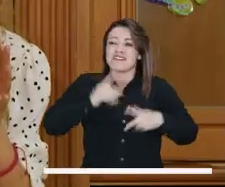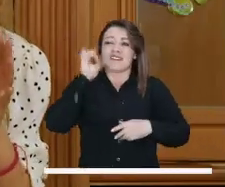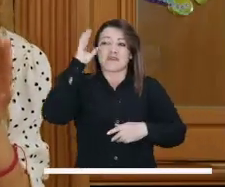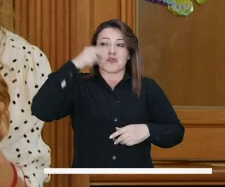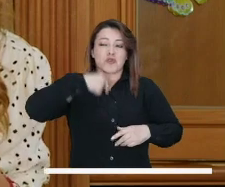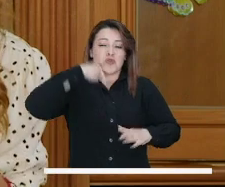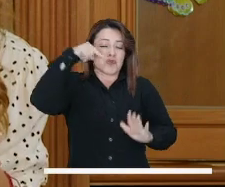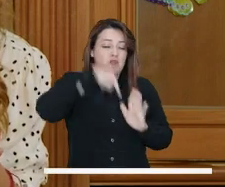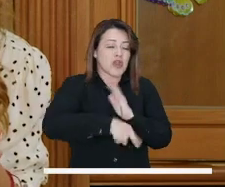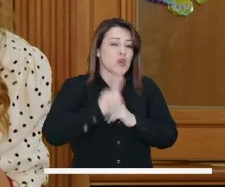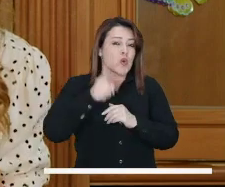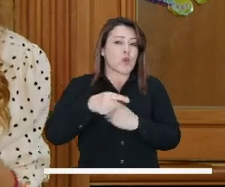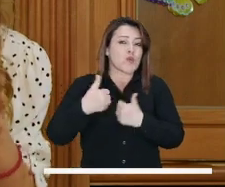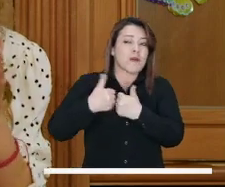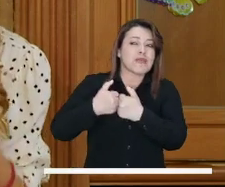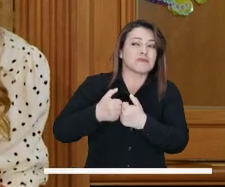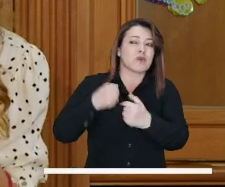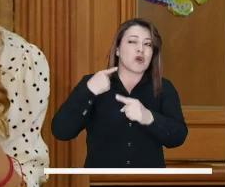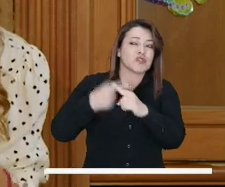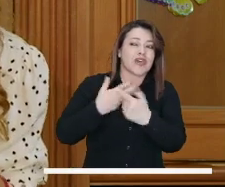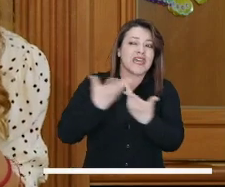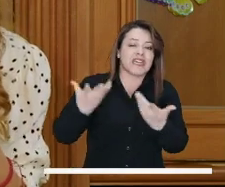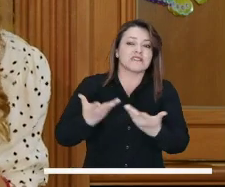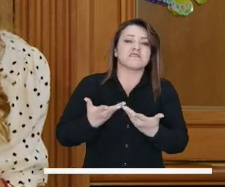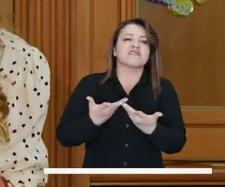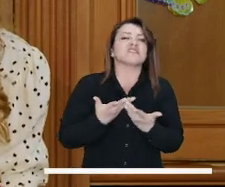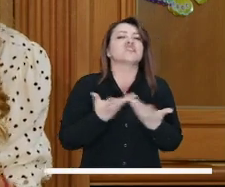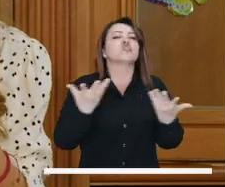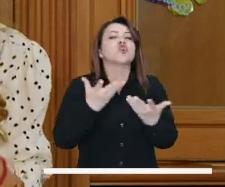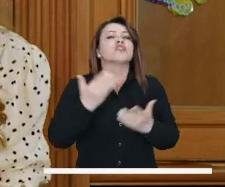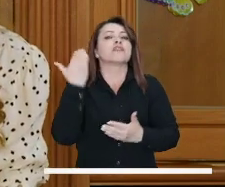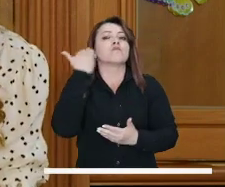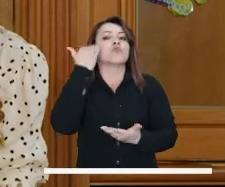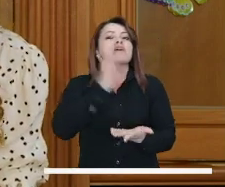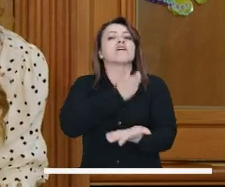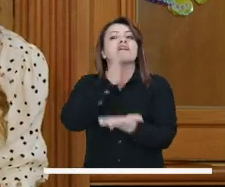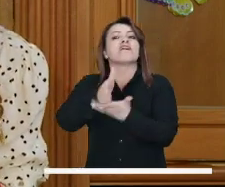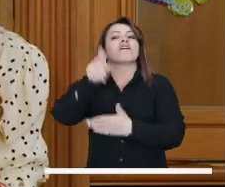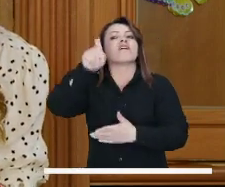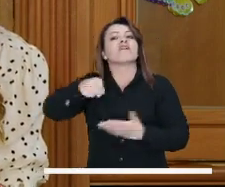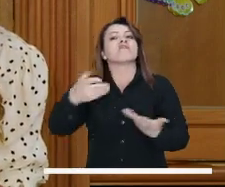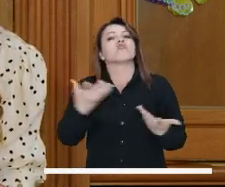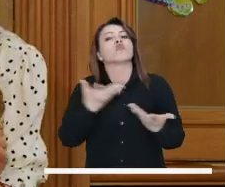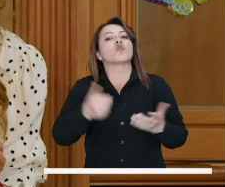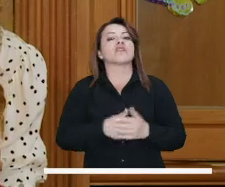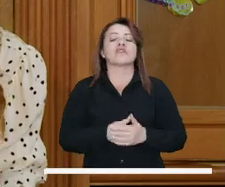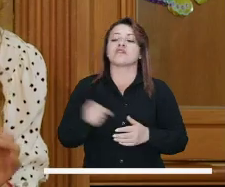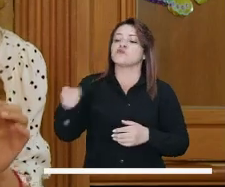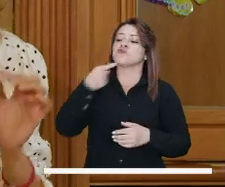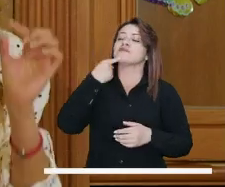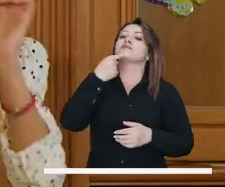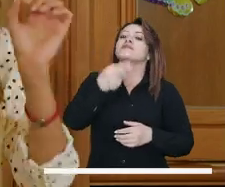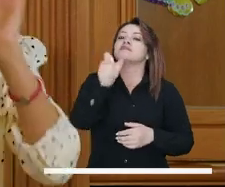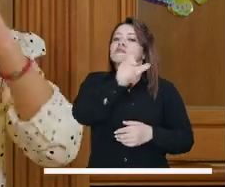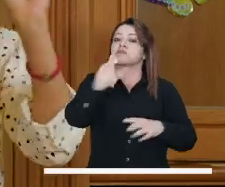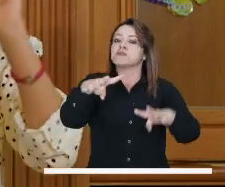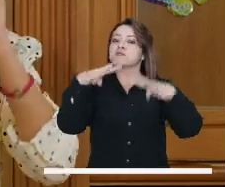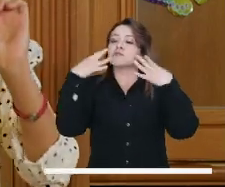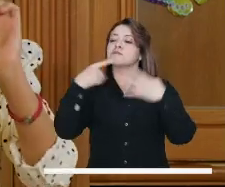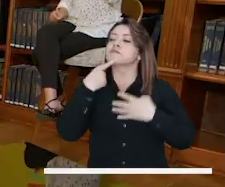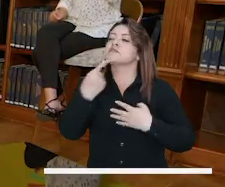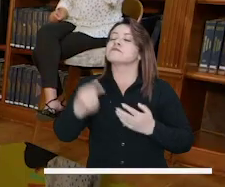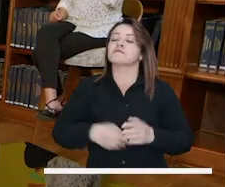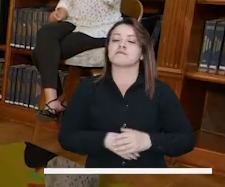está pasando por una situación en la que cree que su vida está peligrando, ¿a dónde debe acudir inmediatamente? ¿Cuáles serían como esos puntos